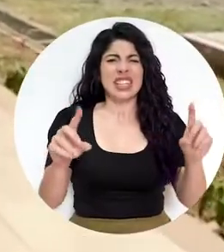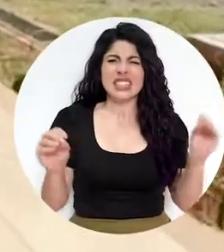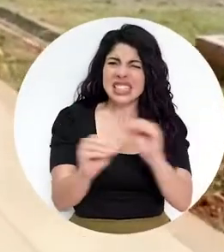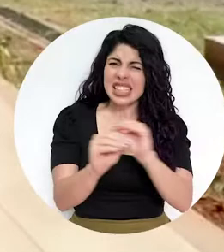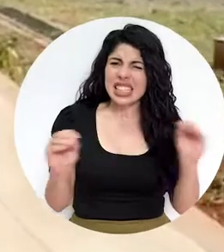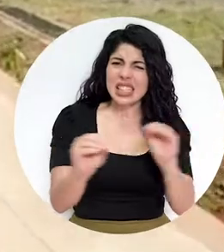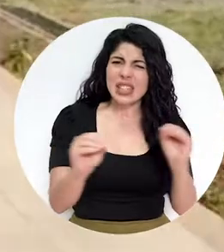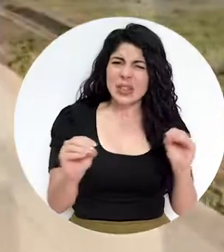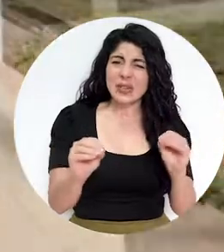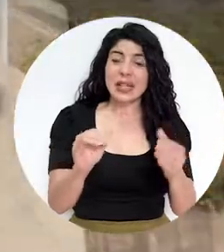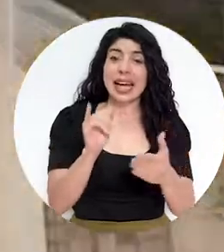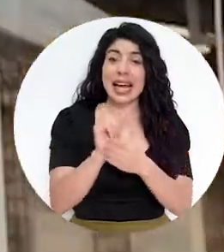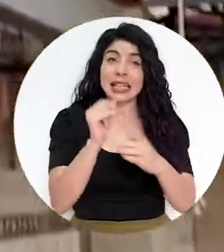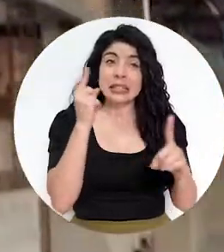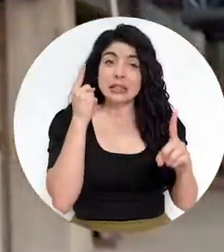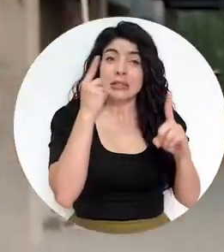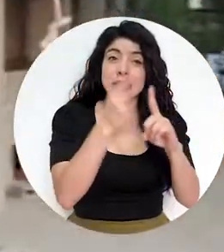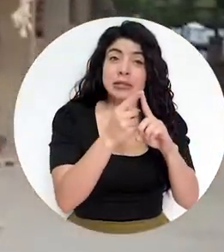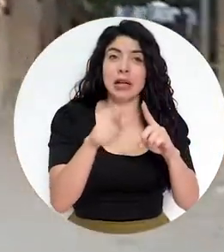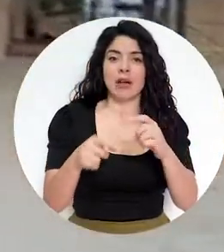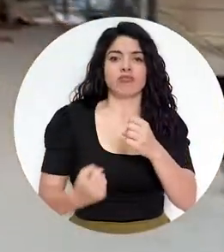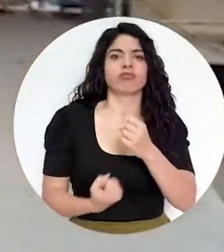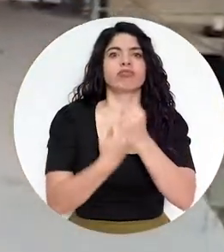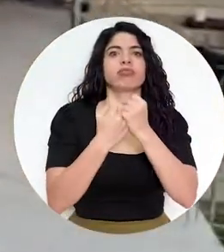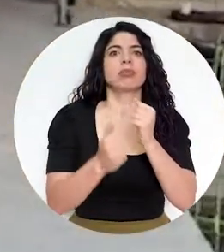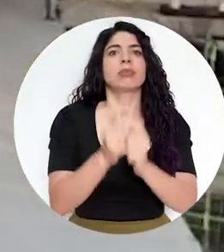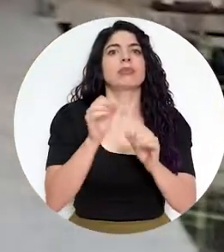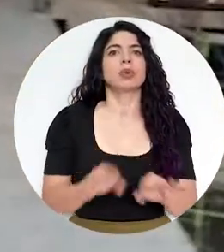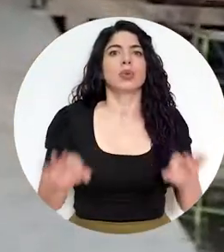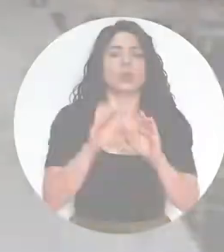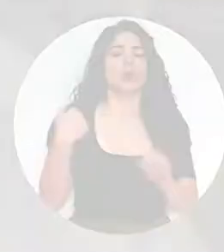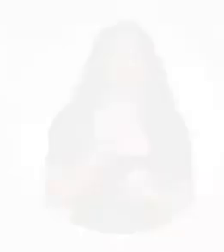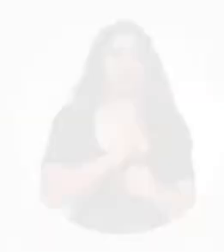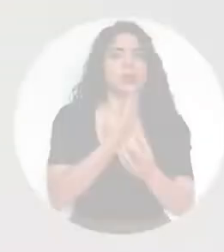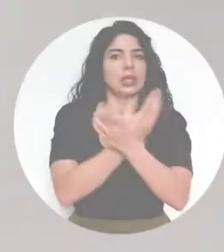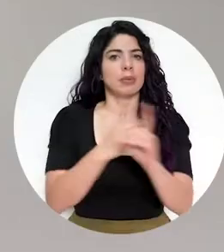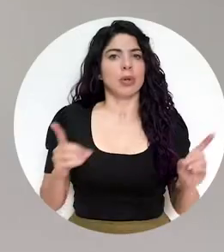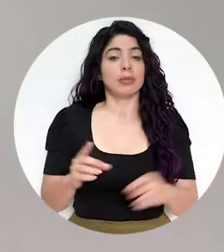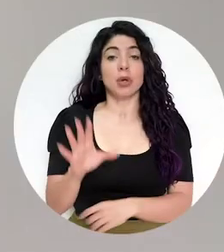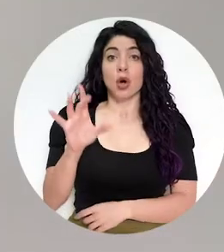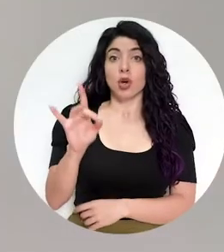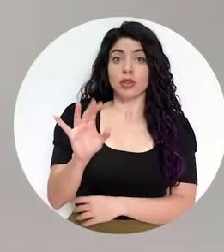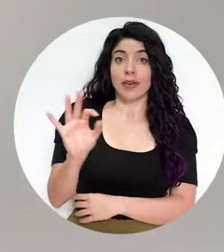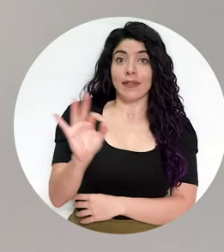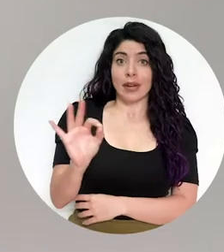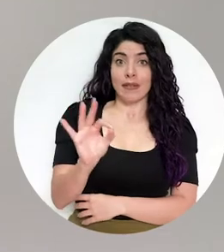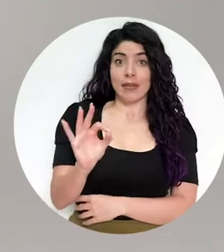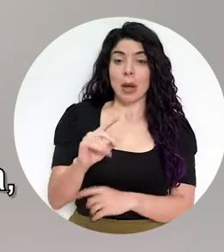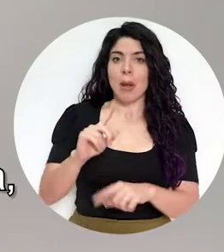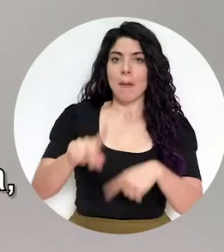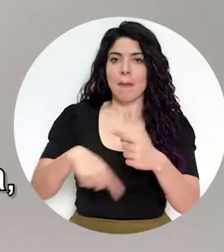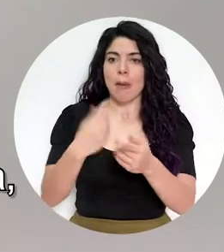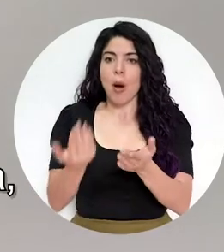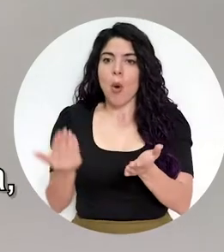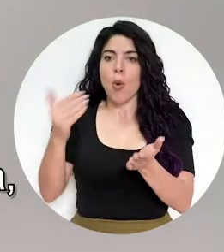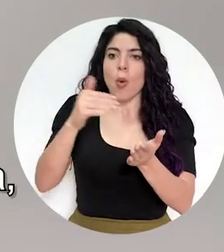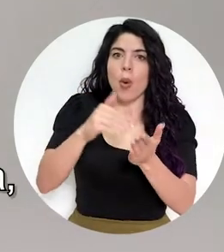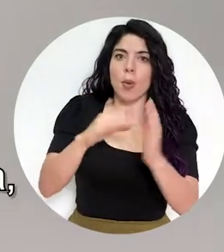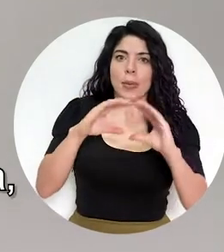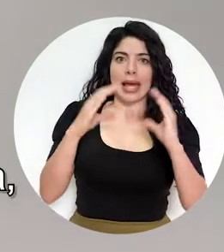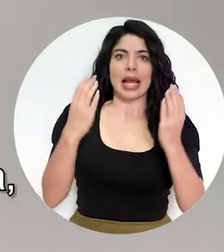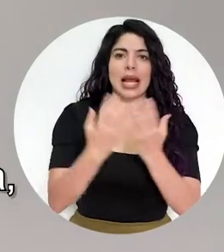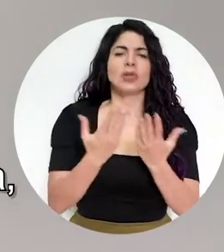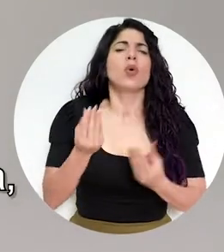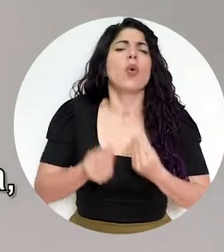distinción es el pilar fundamental de nuestra democracia. El 8 de febrero regresaremos a